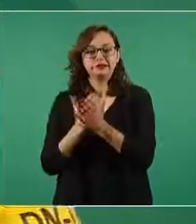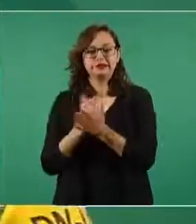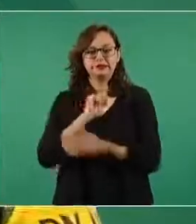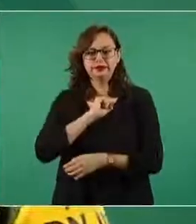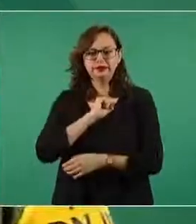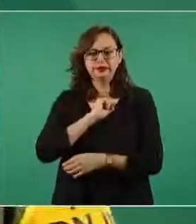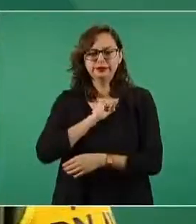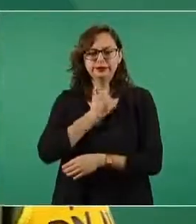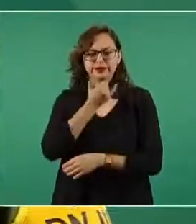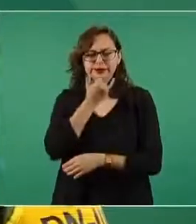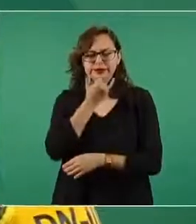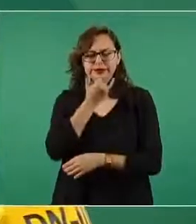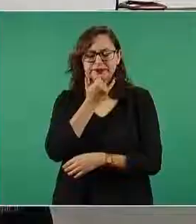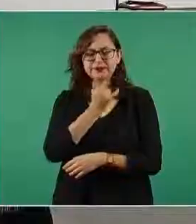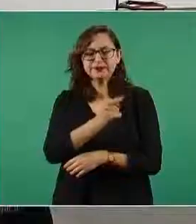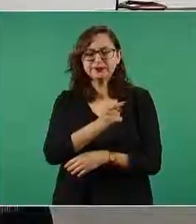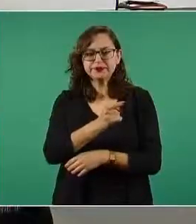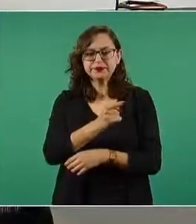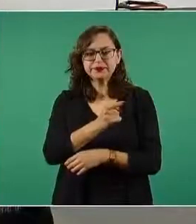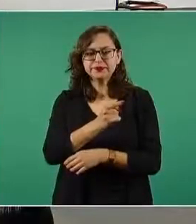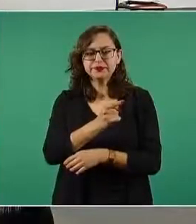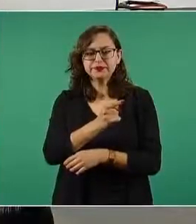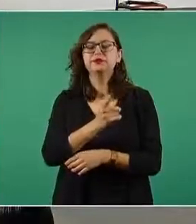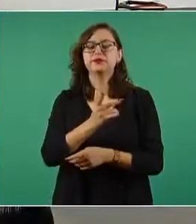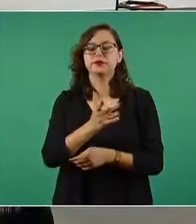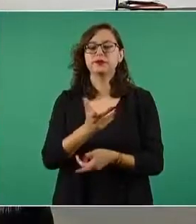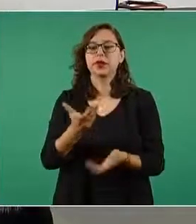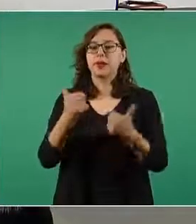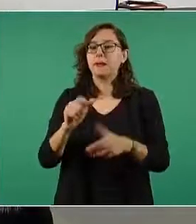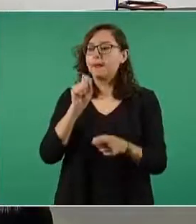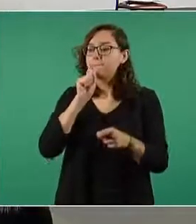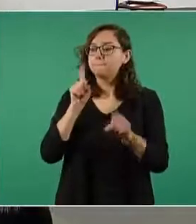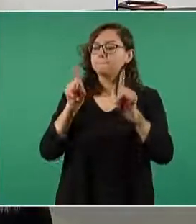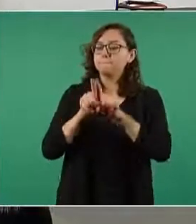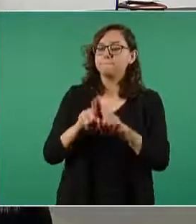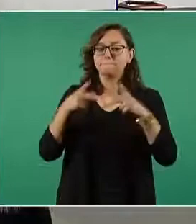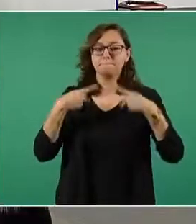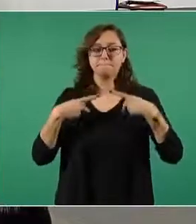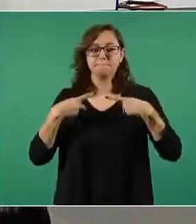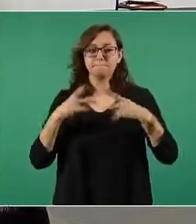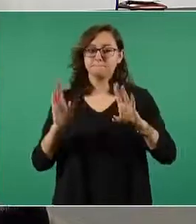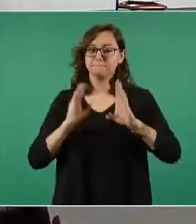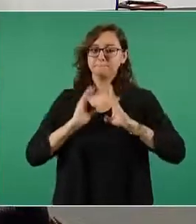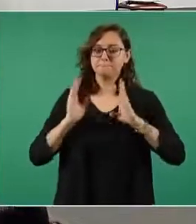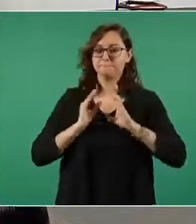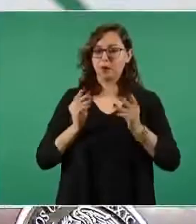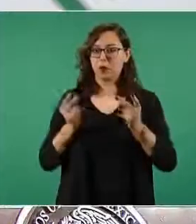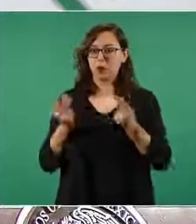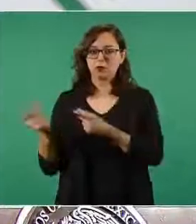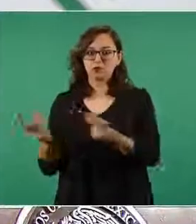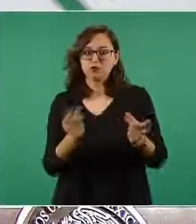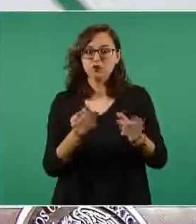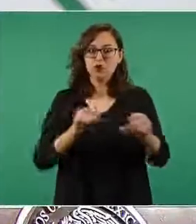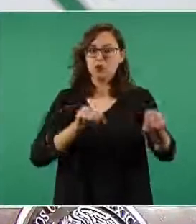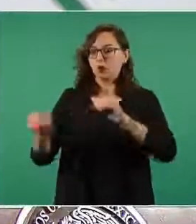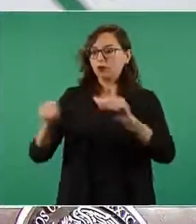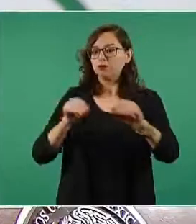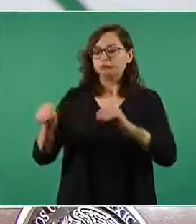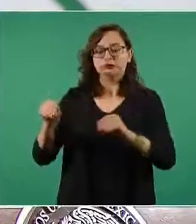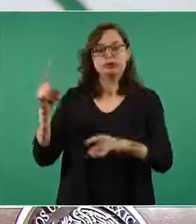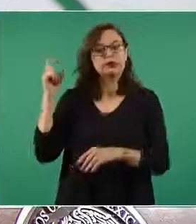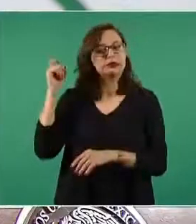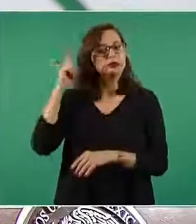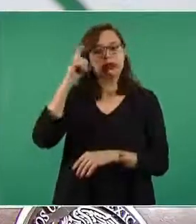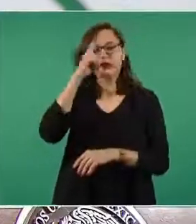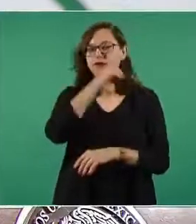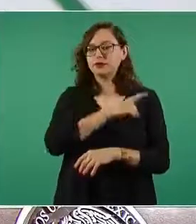de material de vuelo y personal de las unidades del ejército y fuerza aérea lo mismo nos hubiera pasado